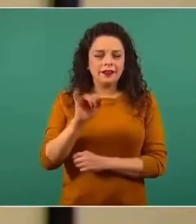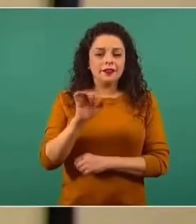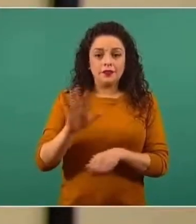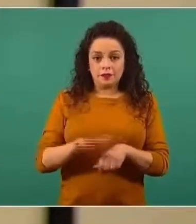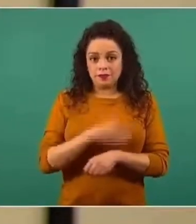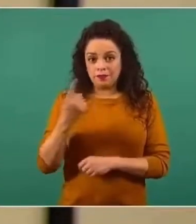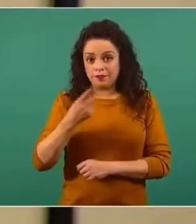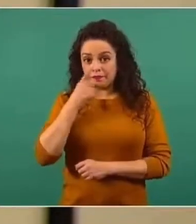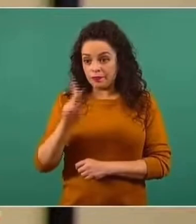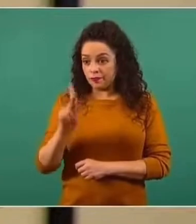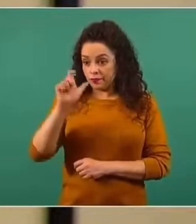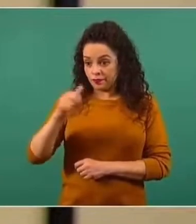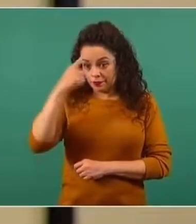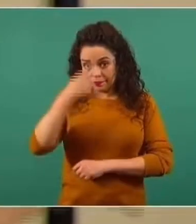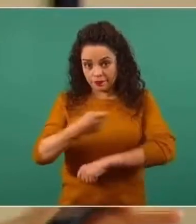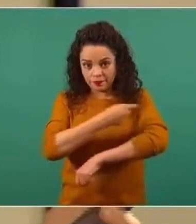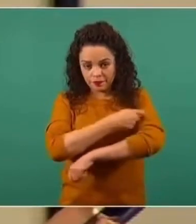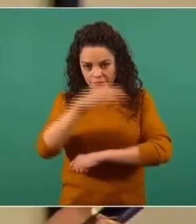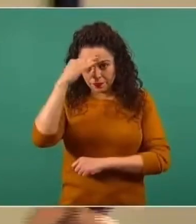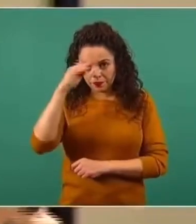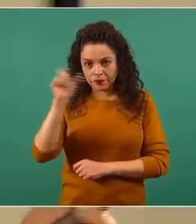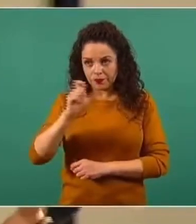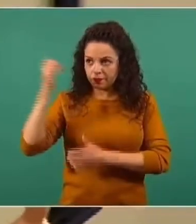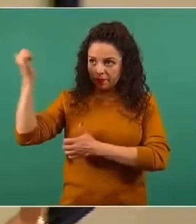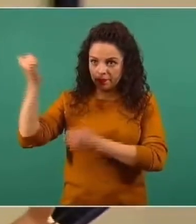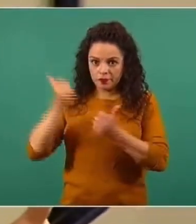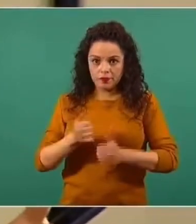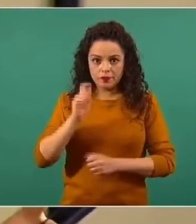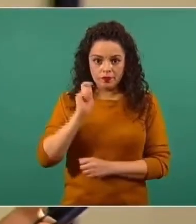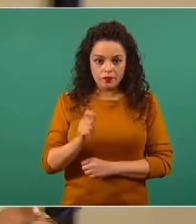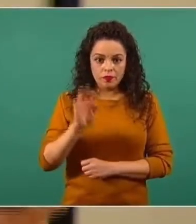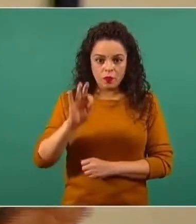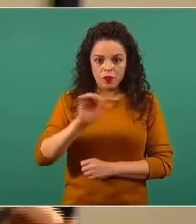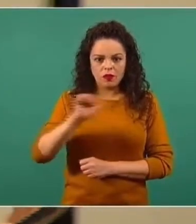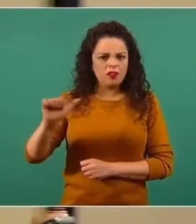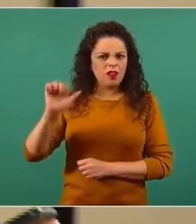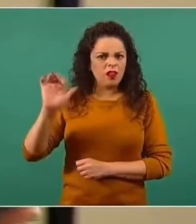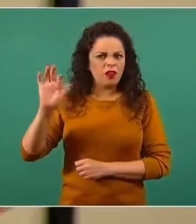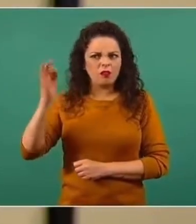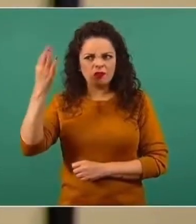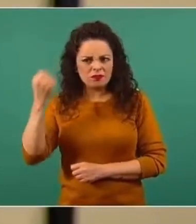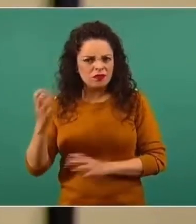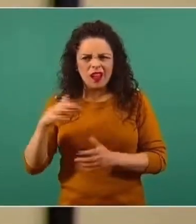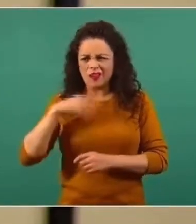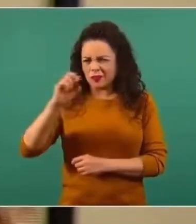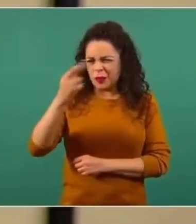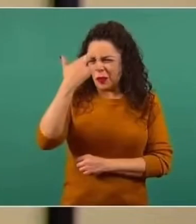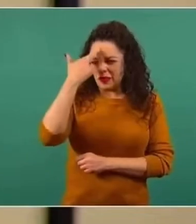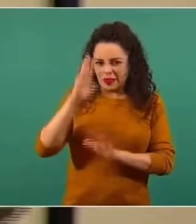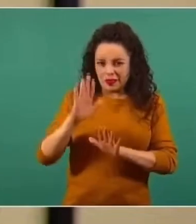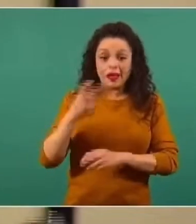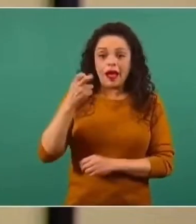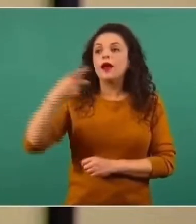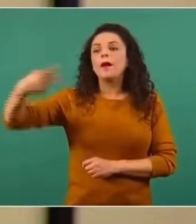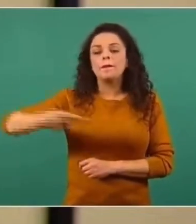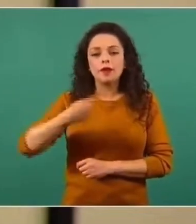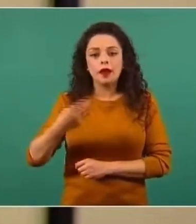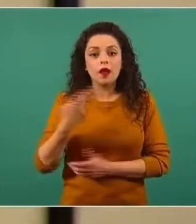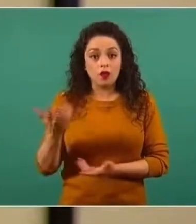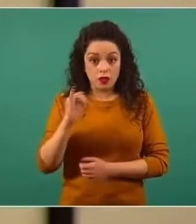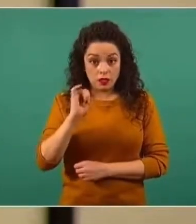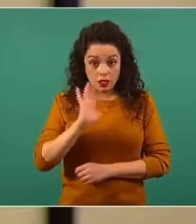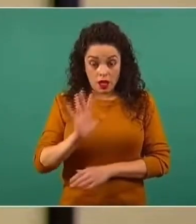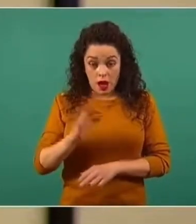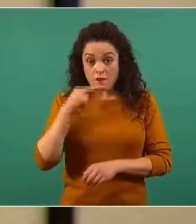de vacunación más o menos estaba estipulada como cuando llegara la de 40, 49 o 30, 39, recuerdo. Entonces, bueno, nos preguntan si estos van a entrar